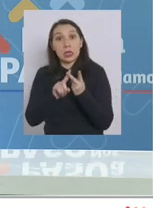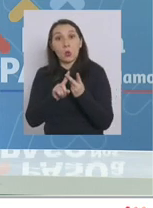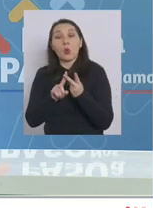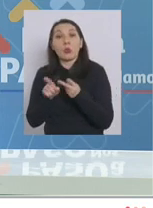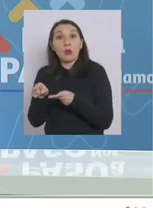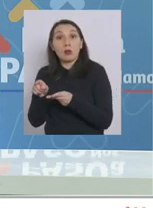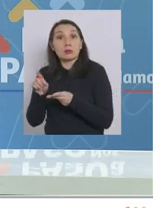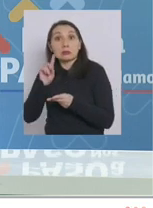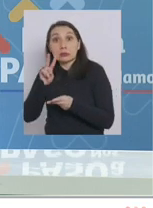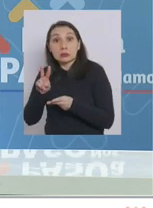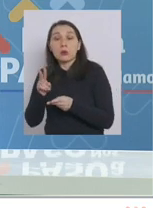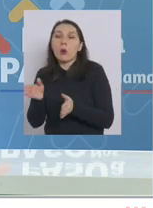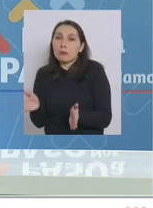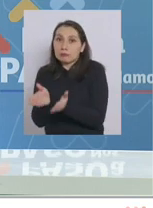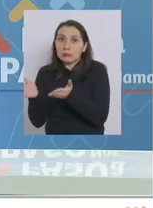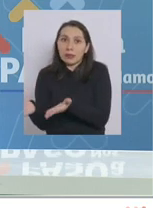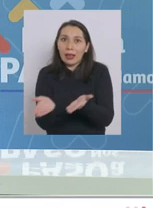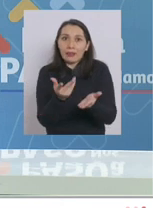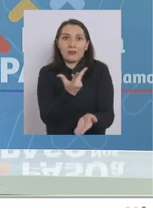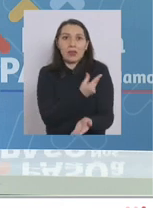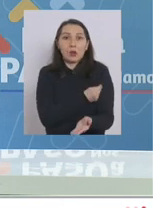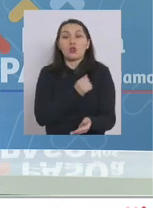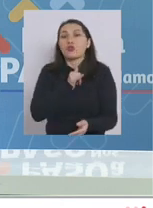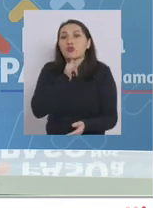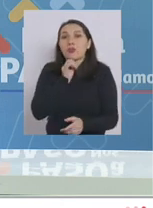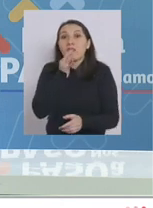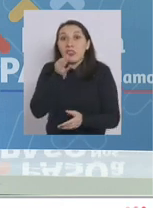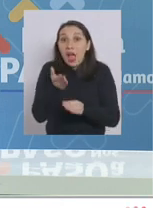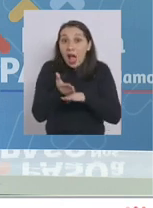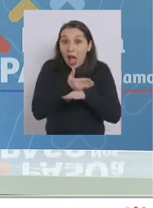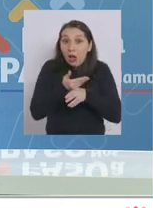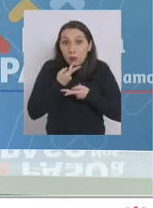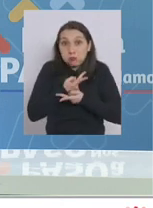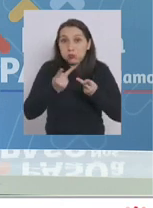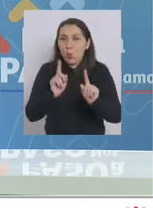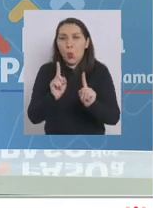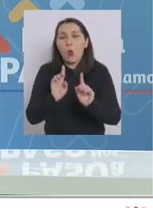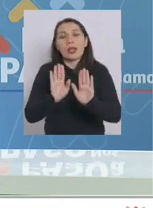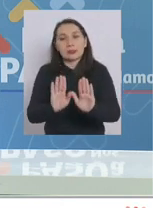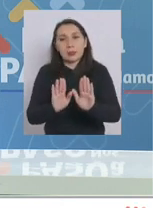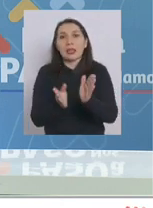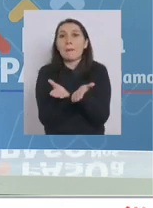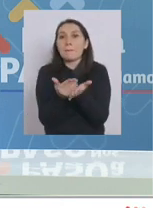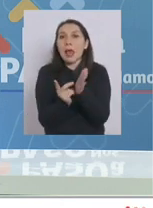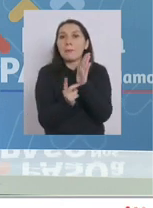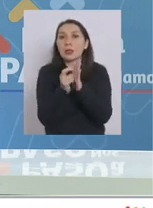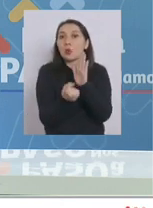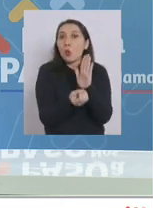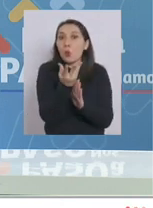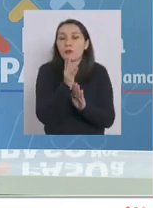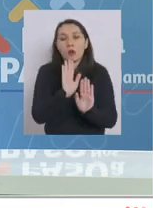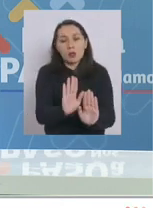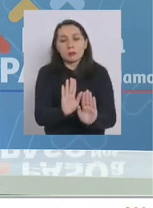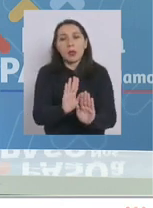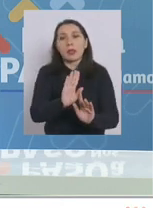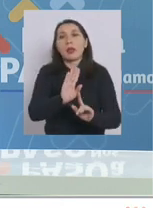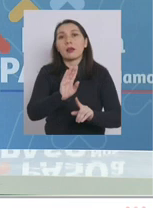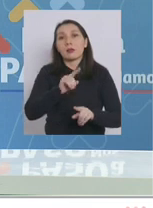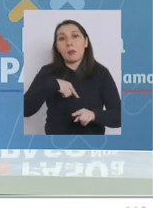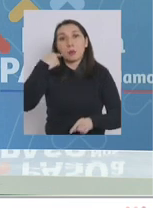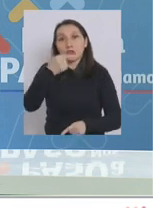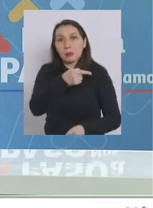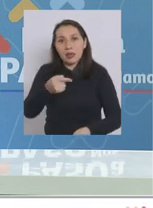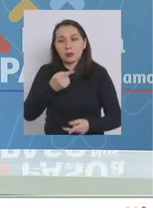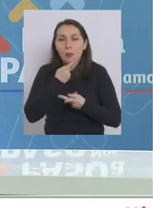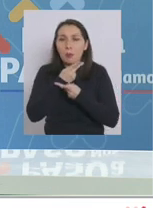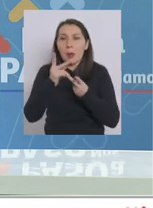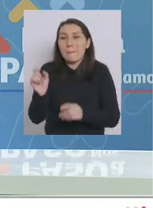vacunación yo no me quiero adelantar cuáles van a ser aquellas medidas que se van a implementar en el plan paso a paso que lo vamos a tener la